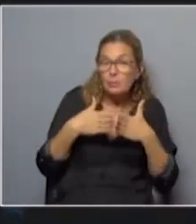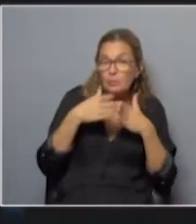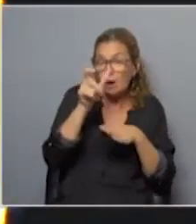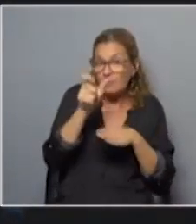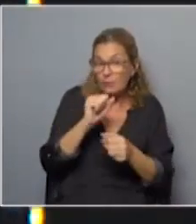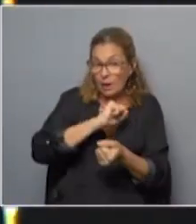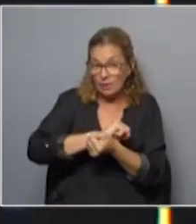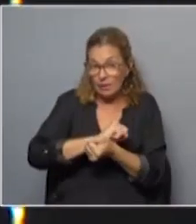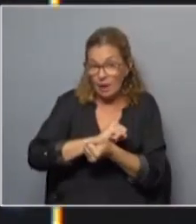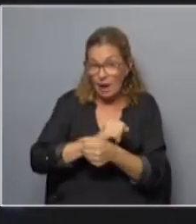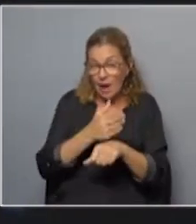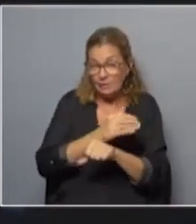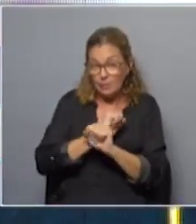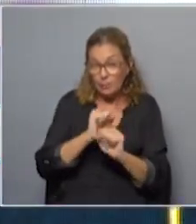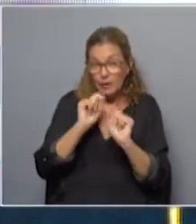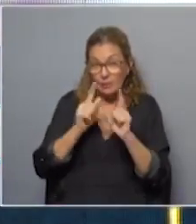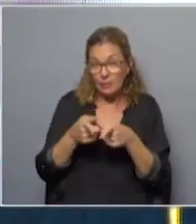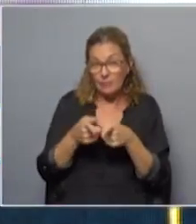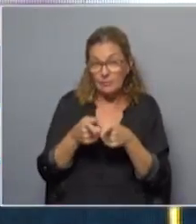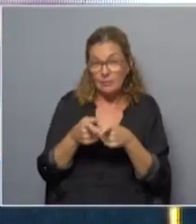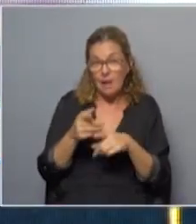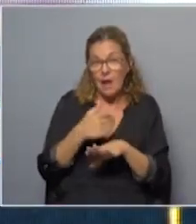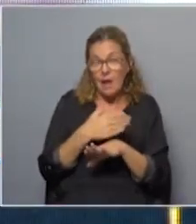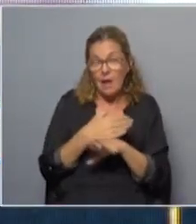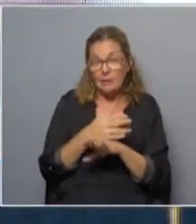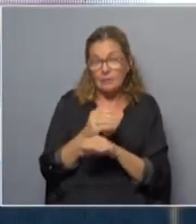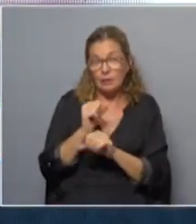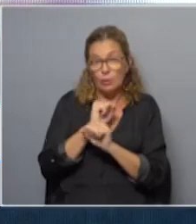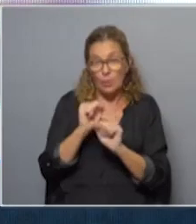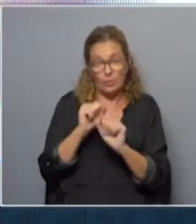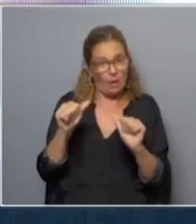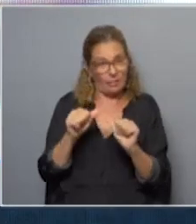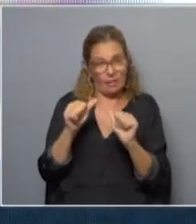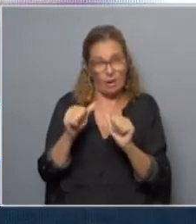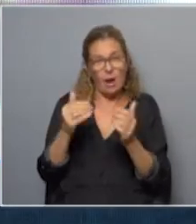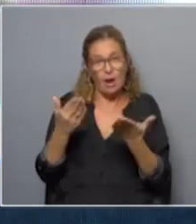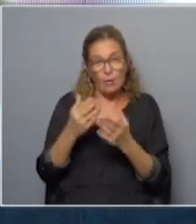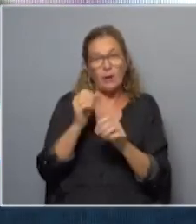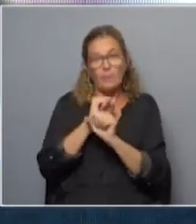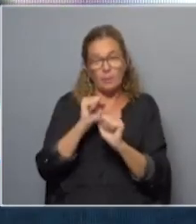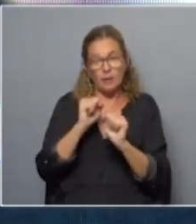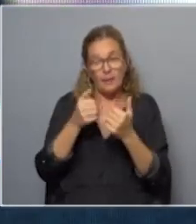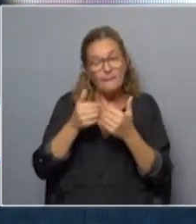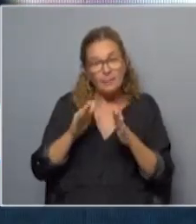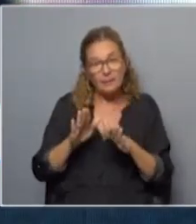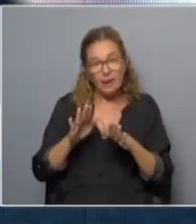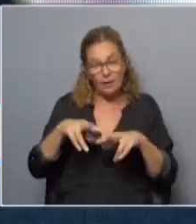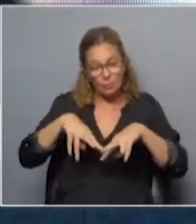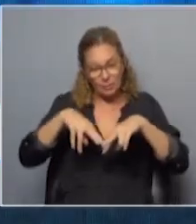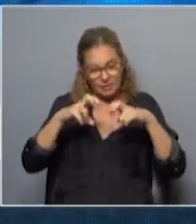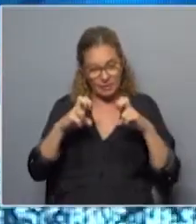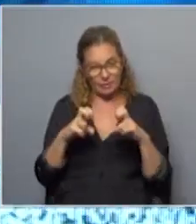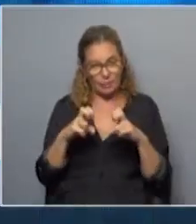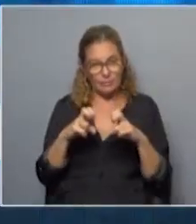persona detenida. ¿Antes podía también? No, antes no podía hacerlo. Ahora puede iniciar una investigación,